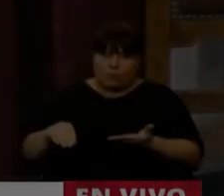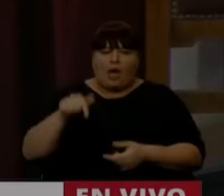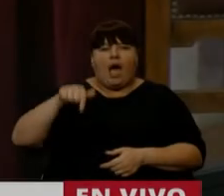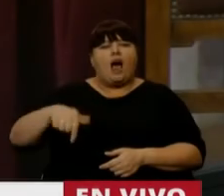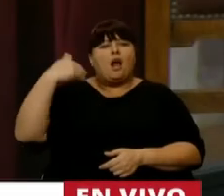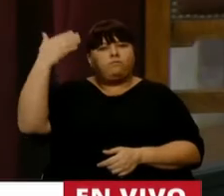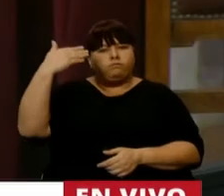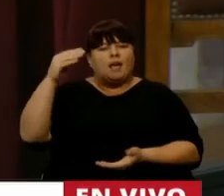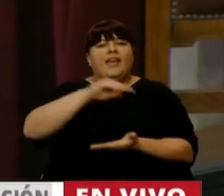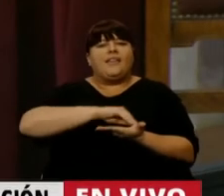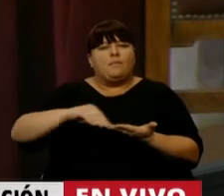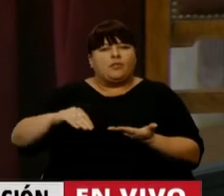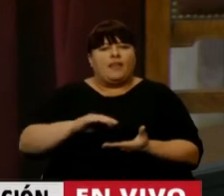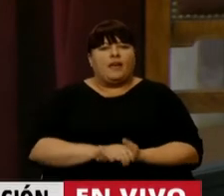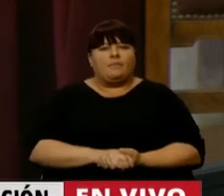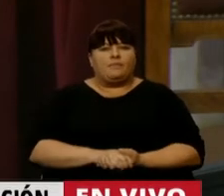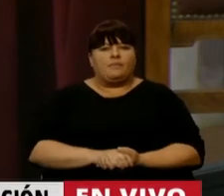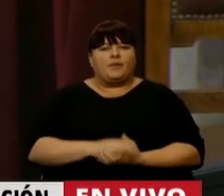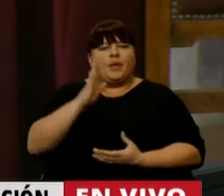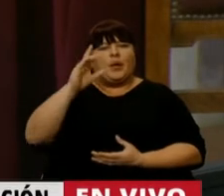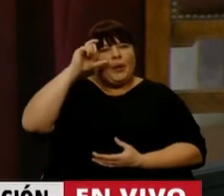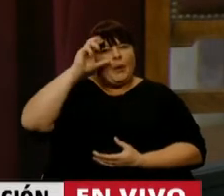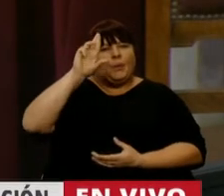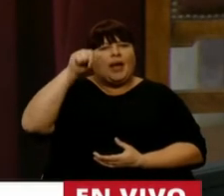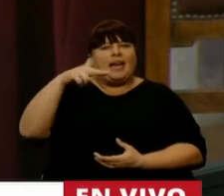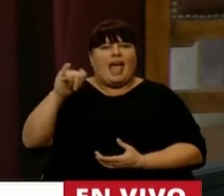En el uso de la palabra, la diputada Claudia Bernaza.